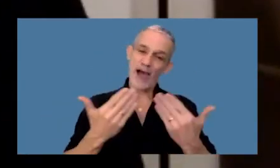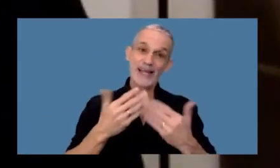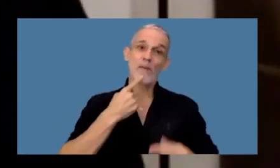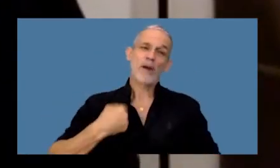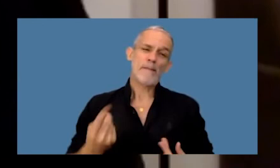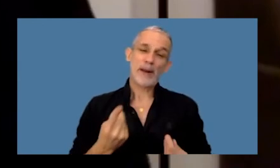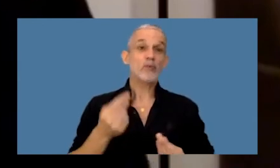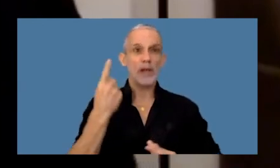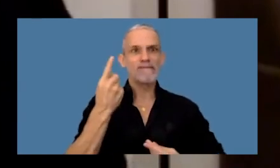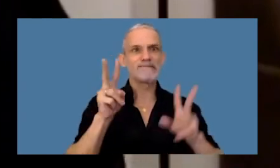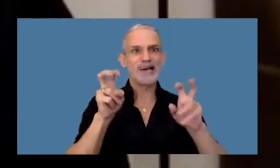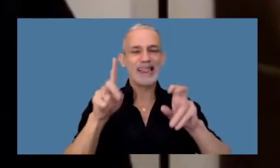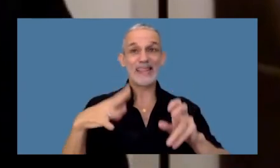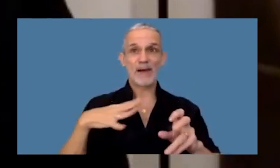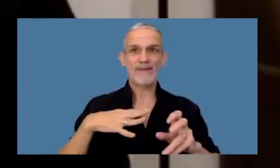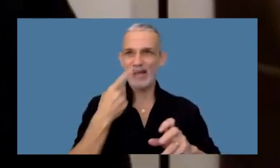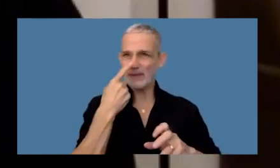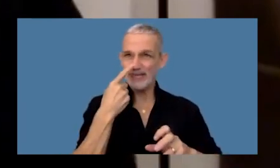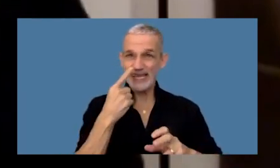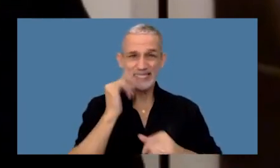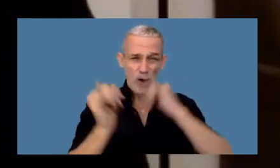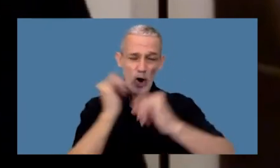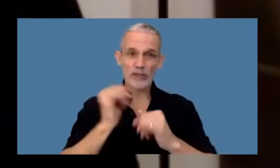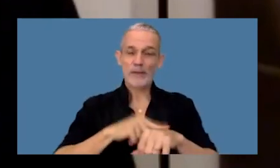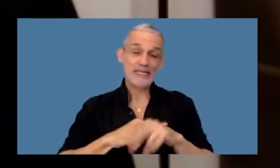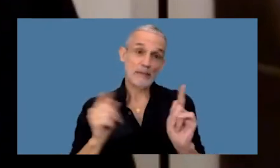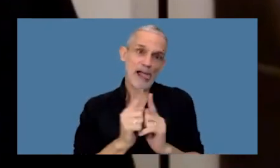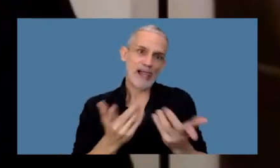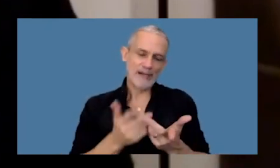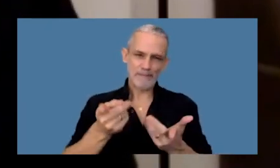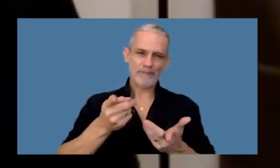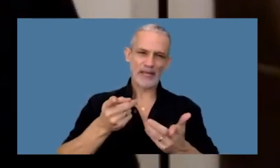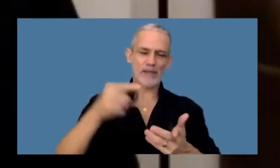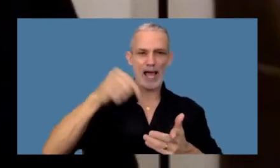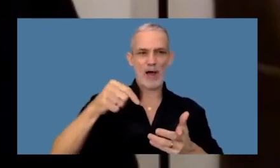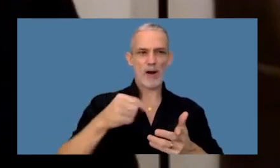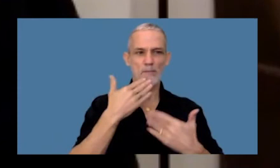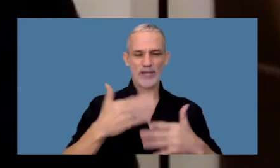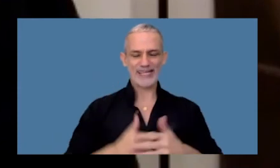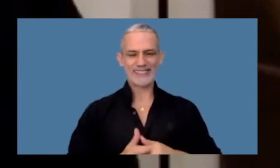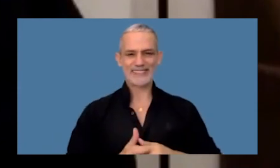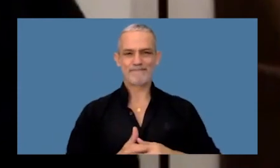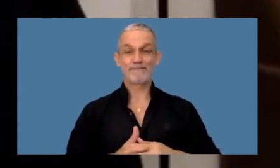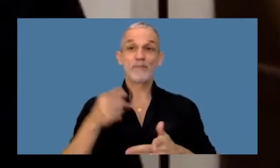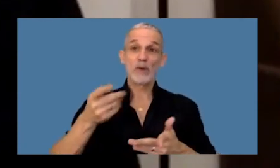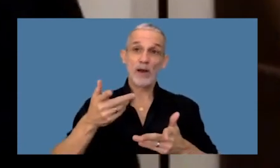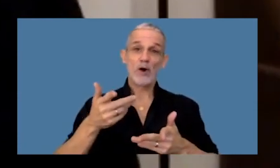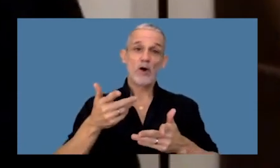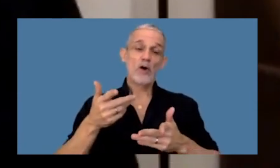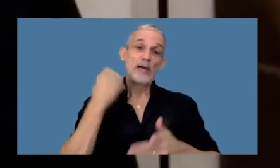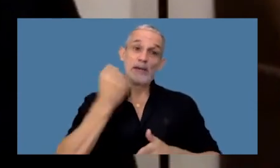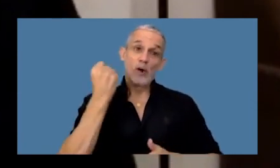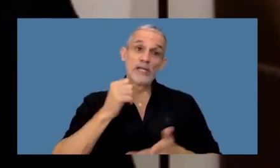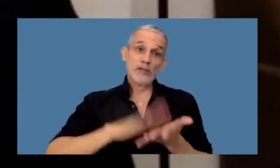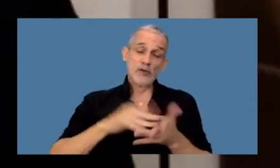pregunta porque era uno de los temas que me interesaba tocar pero que no se llegó a abordar y bueno relevante